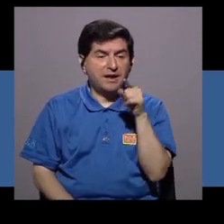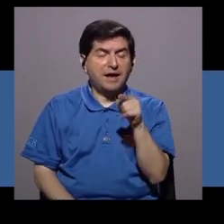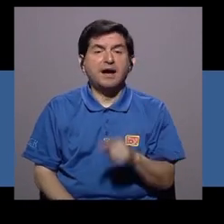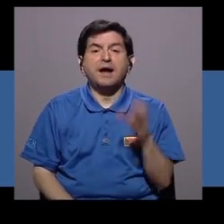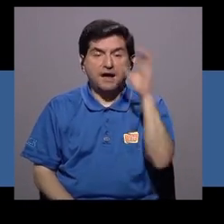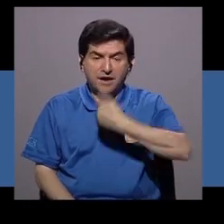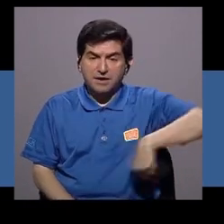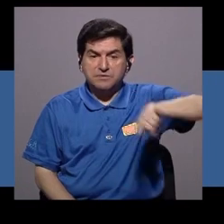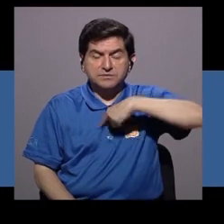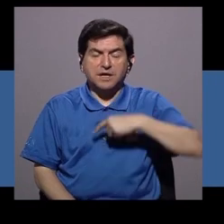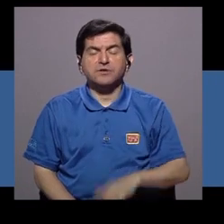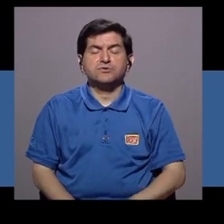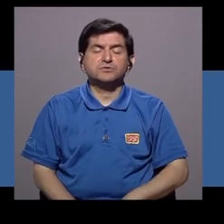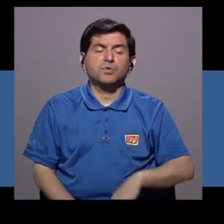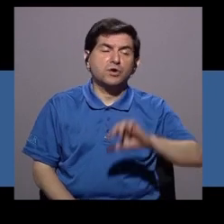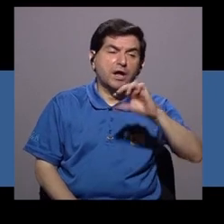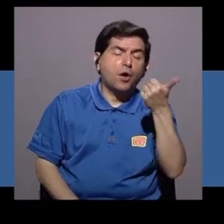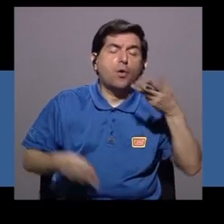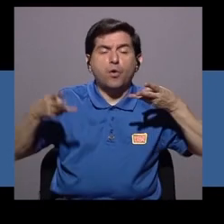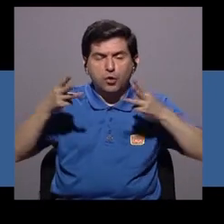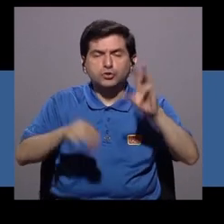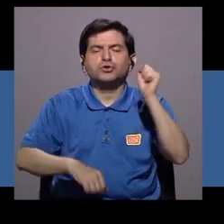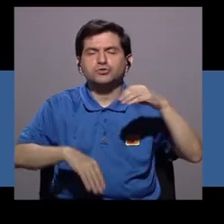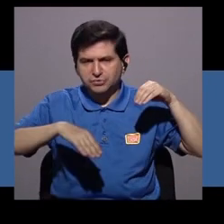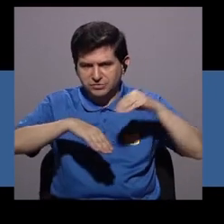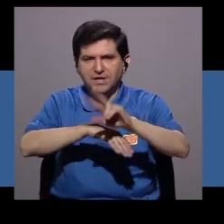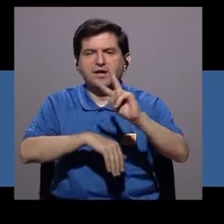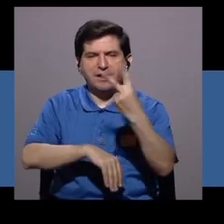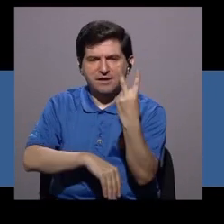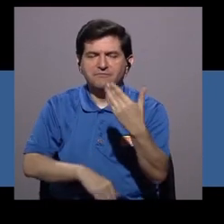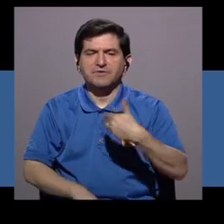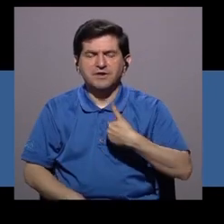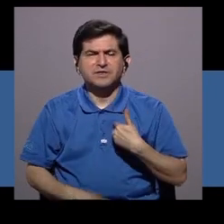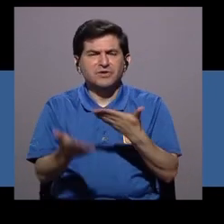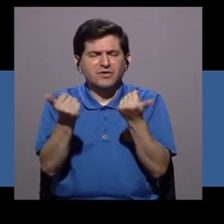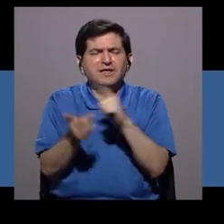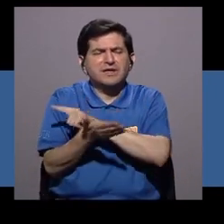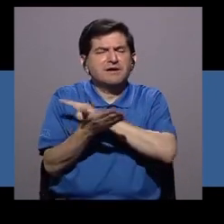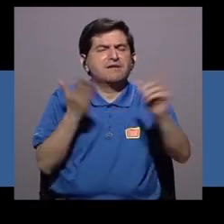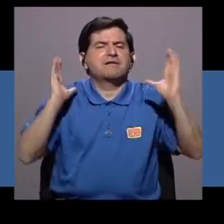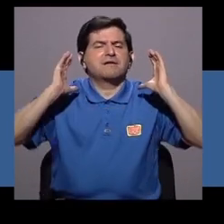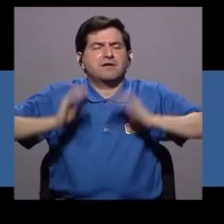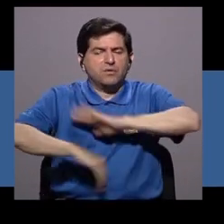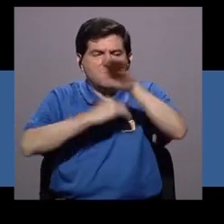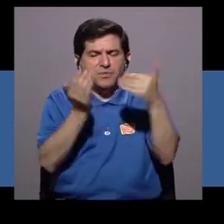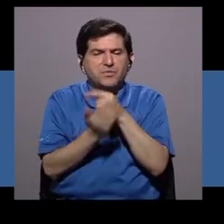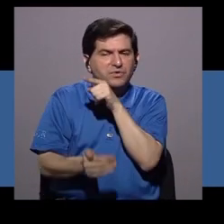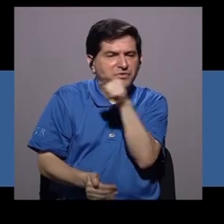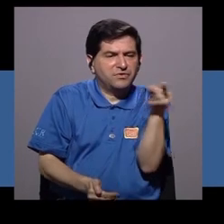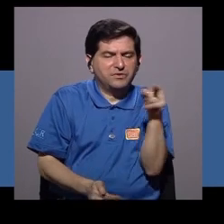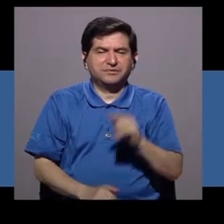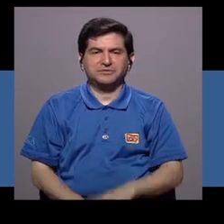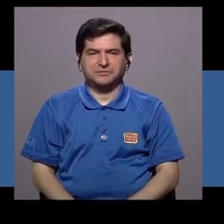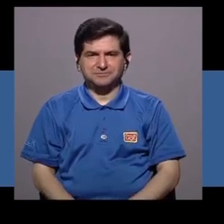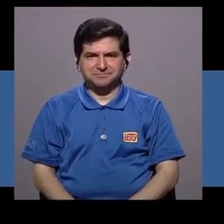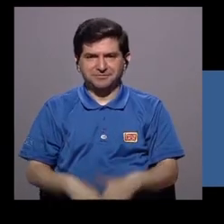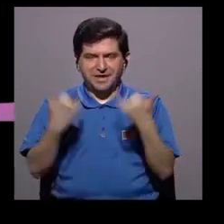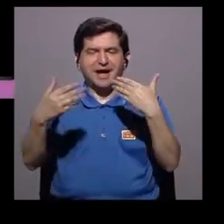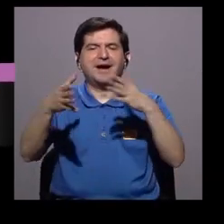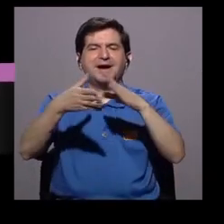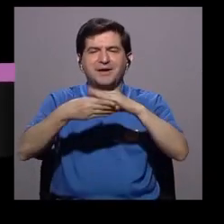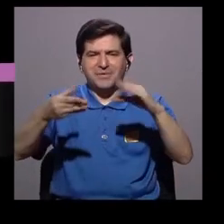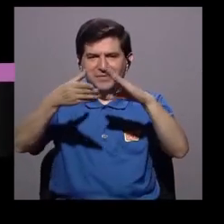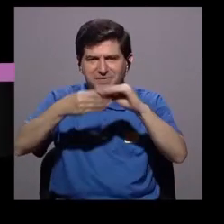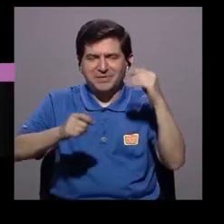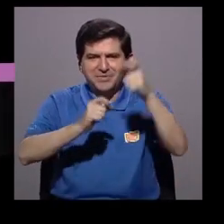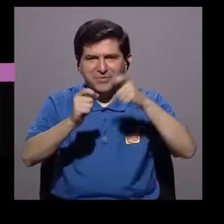bien nos buscan, porque han tenido efectos secundarios con otros métodos de planificación, y desean, pues, limpiar su cuerpo de todo eso. Ok,